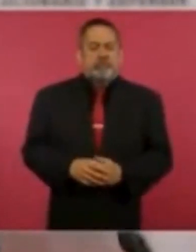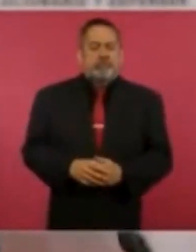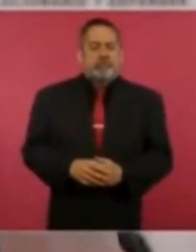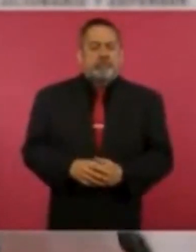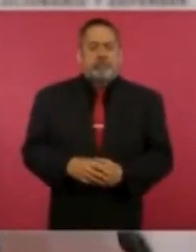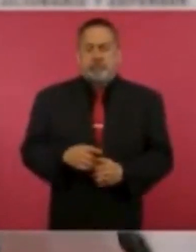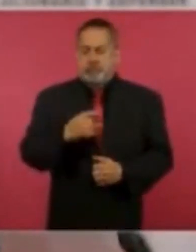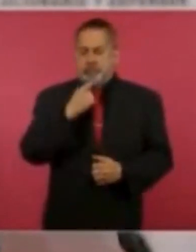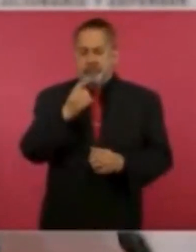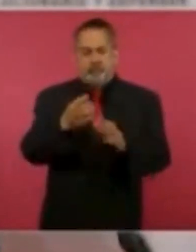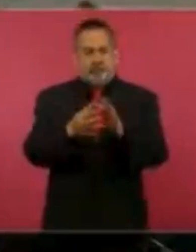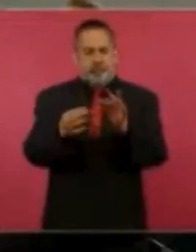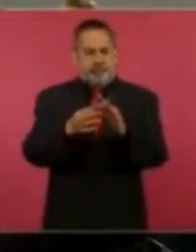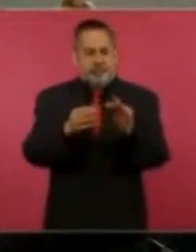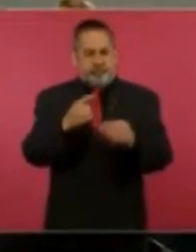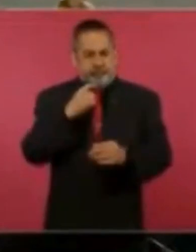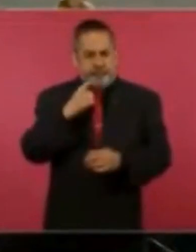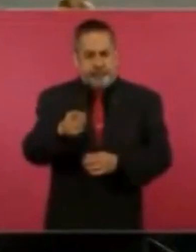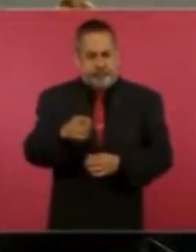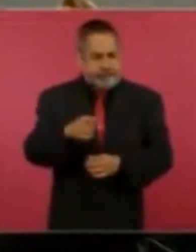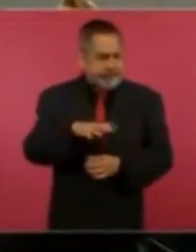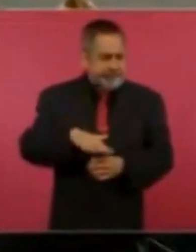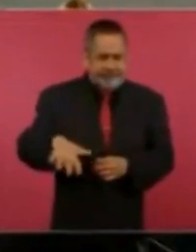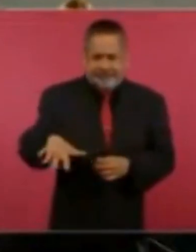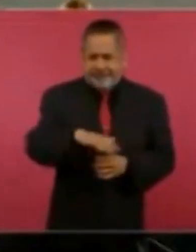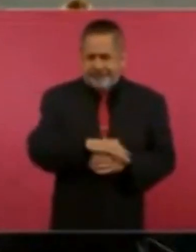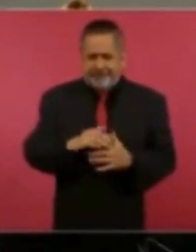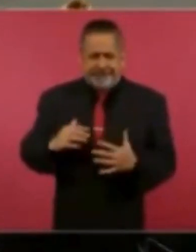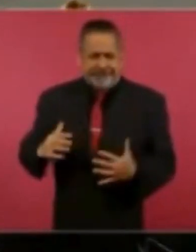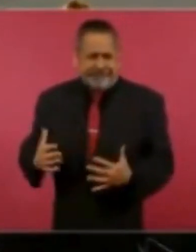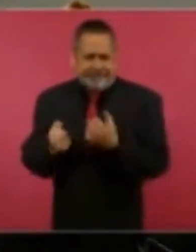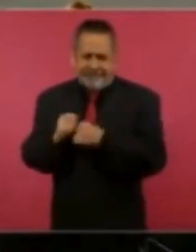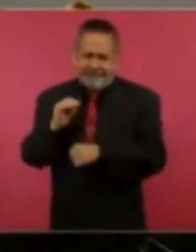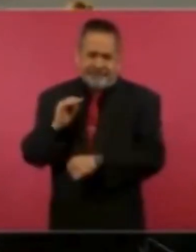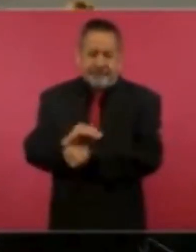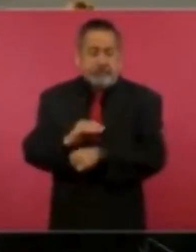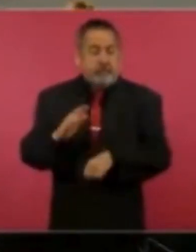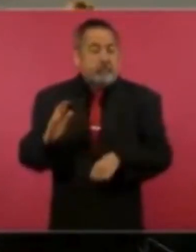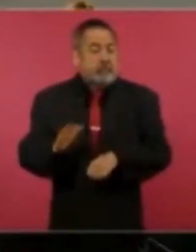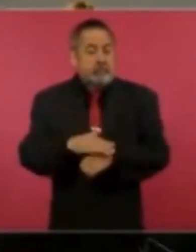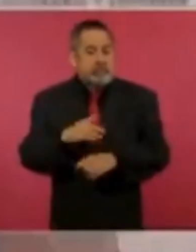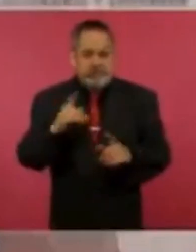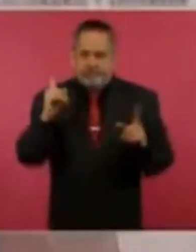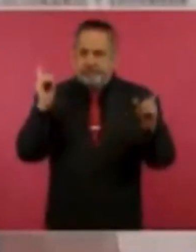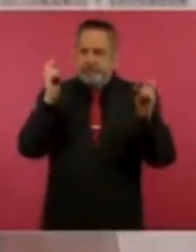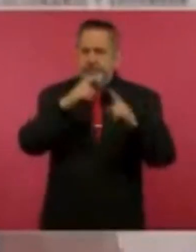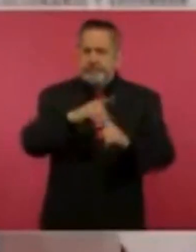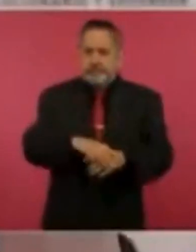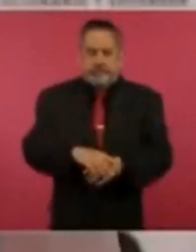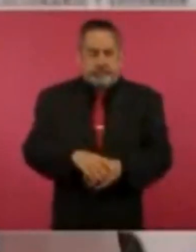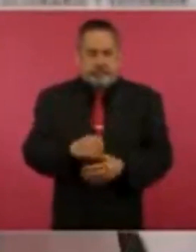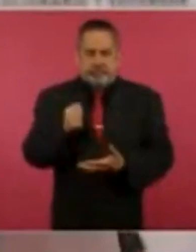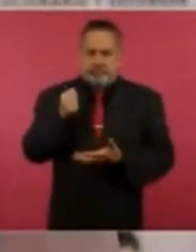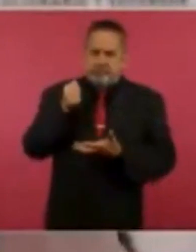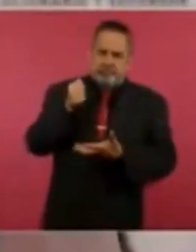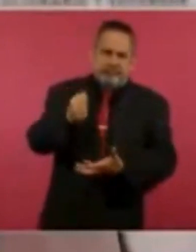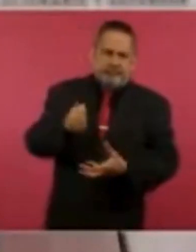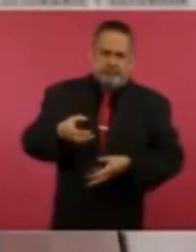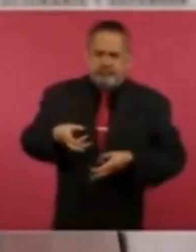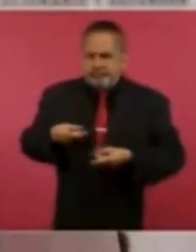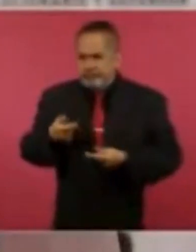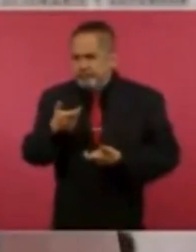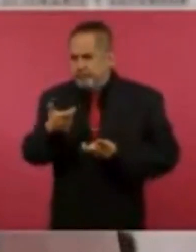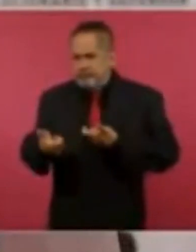tamaño del rescate, de lo complicado que ha sido, de los recursos que ha significado,